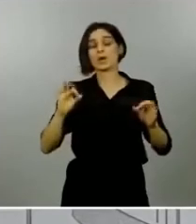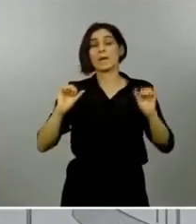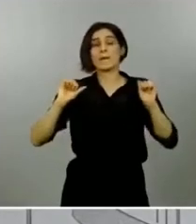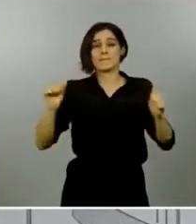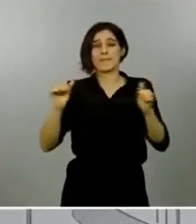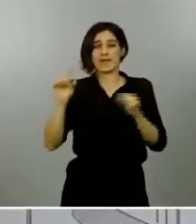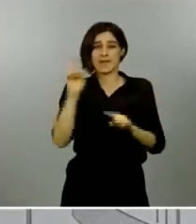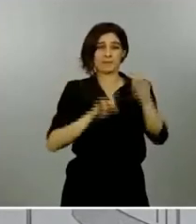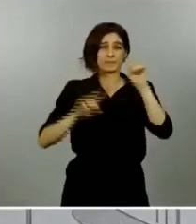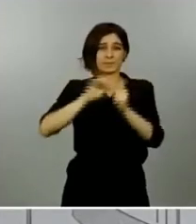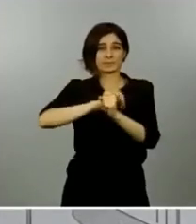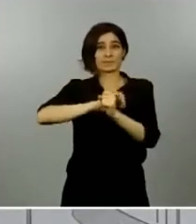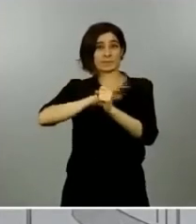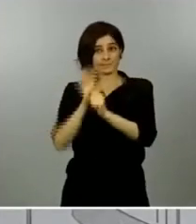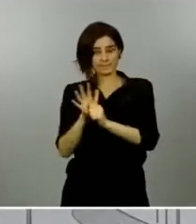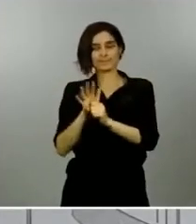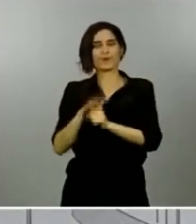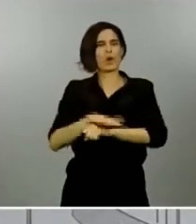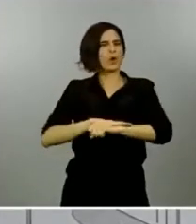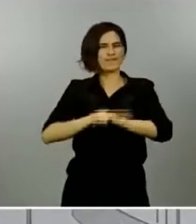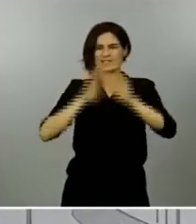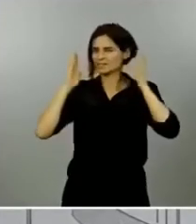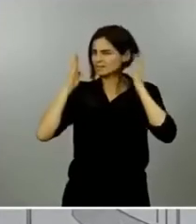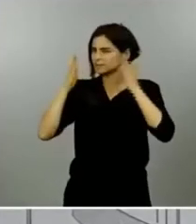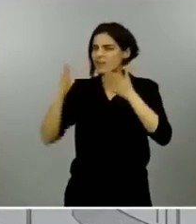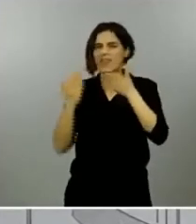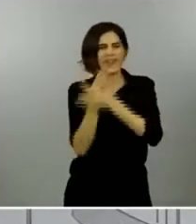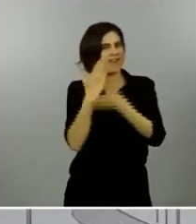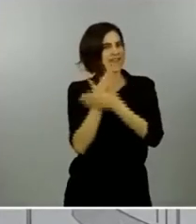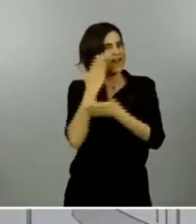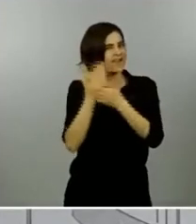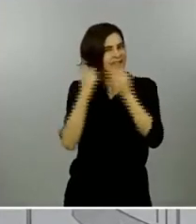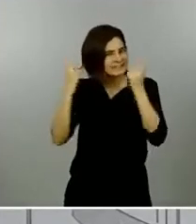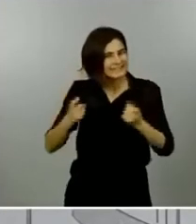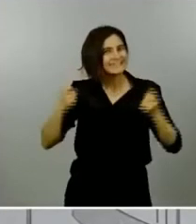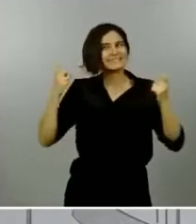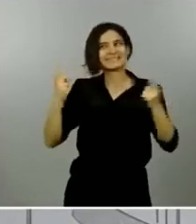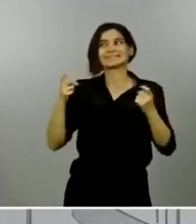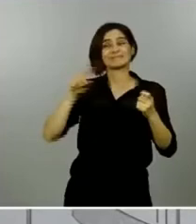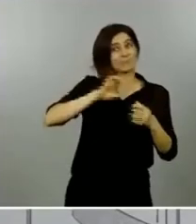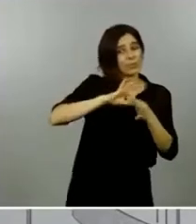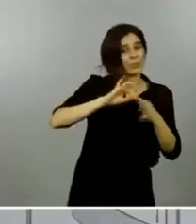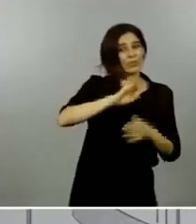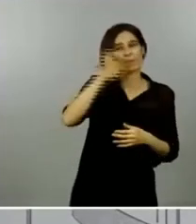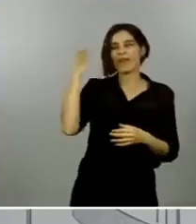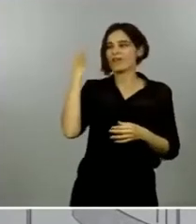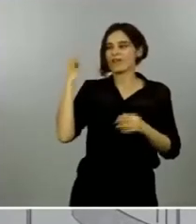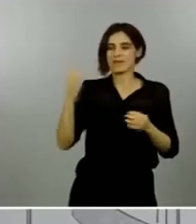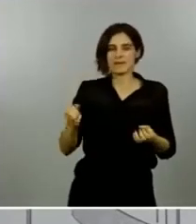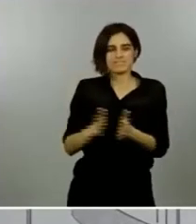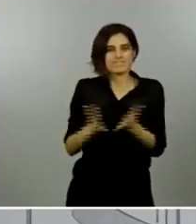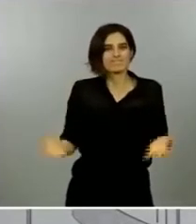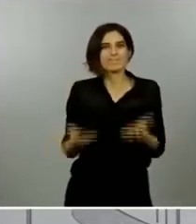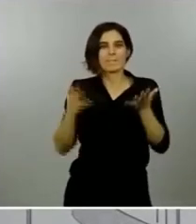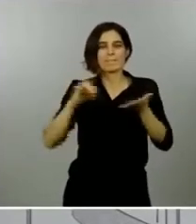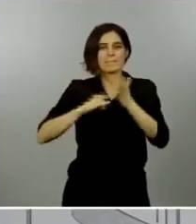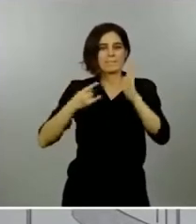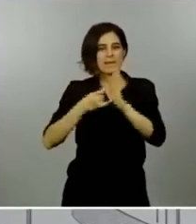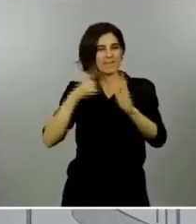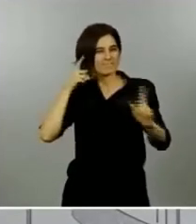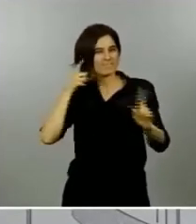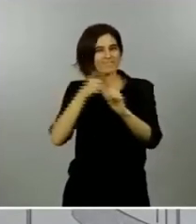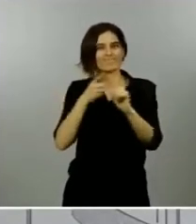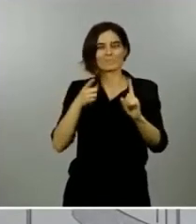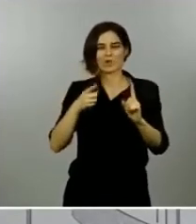que nos estamos volcando diariamente. La Unión Europea debe impulsar un plan de choque contundente, solidario. No estamos de